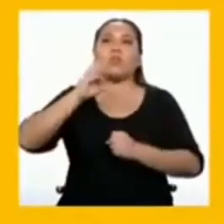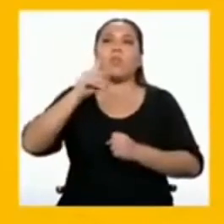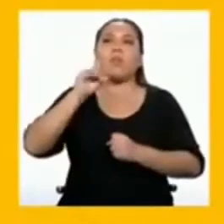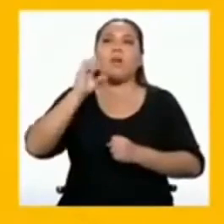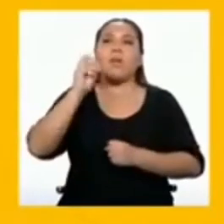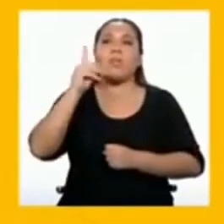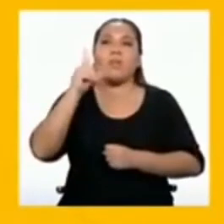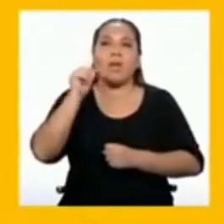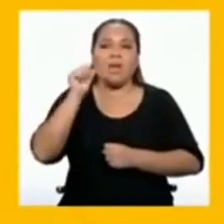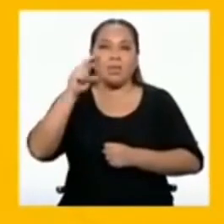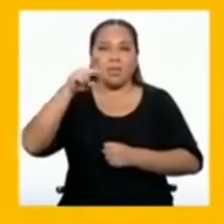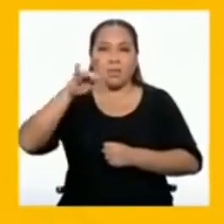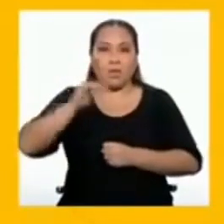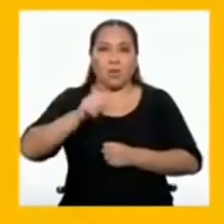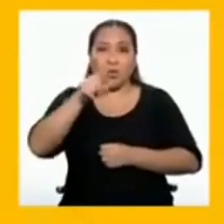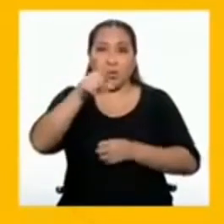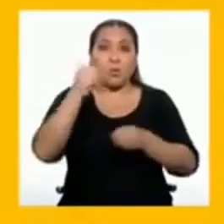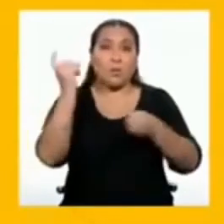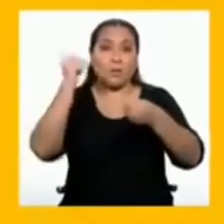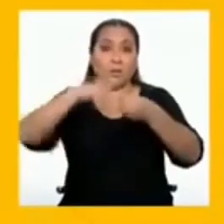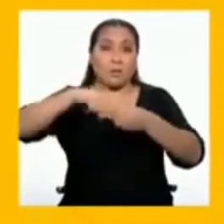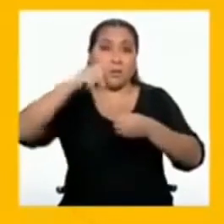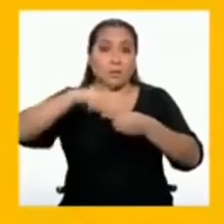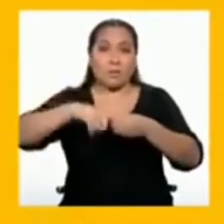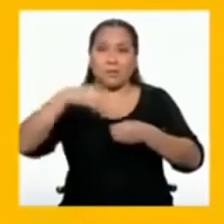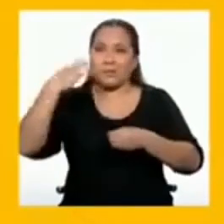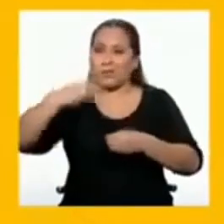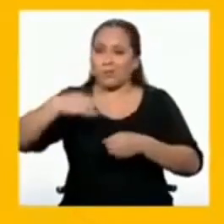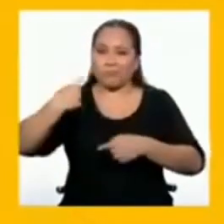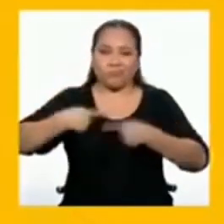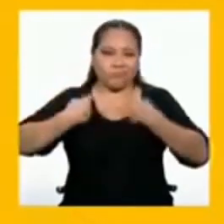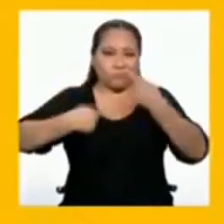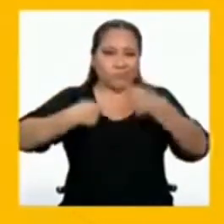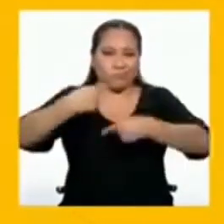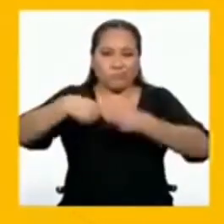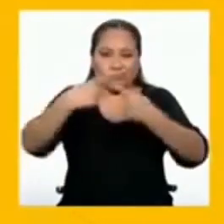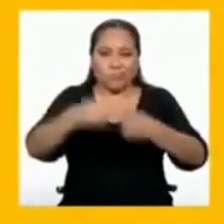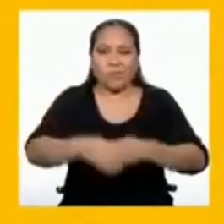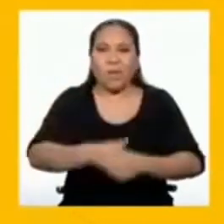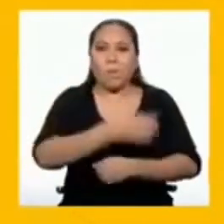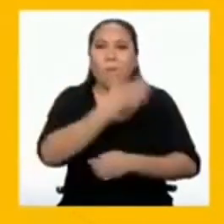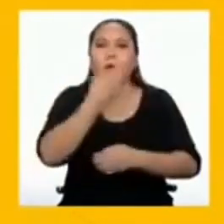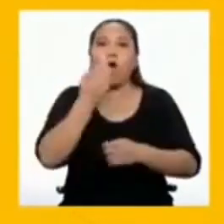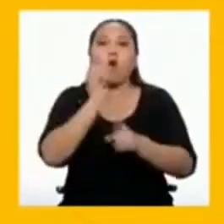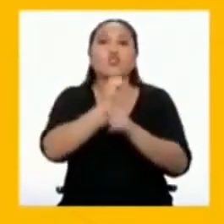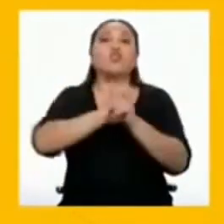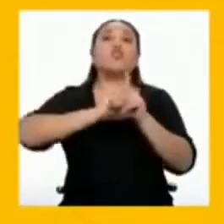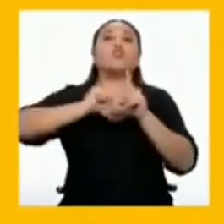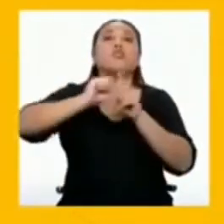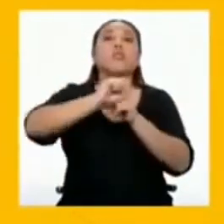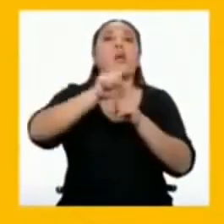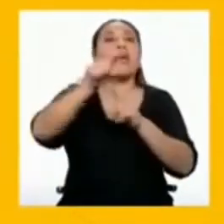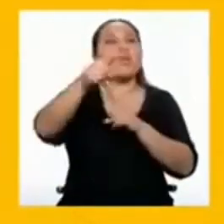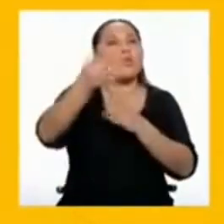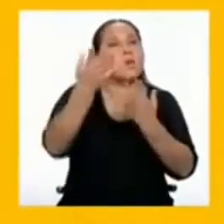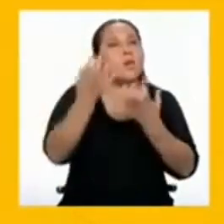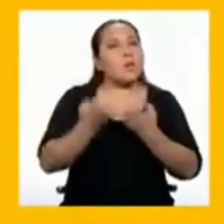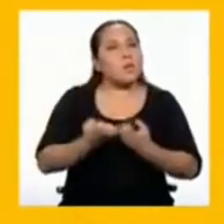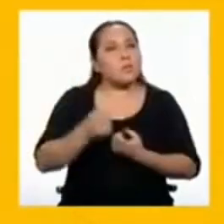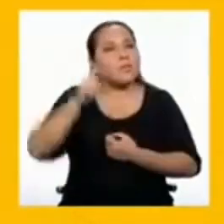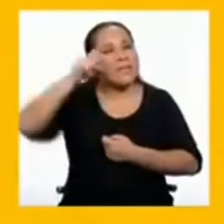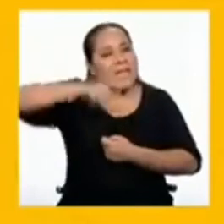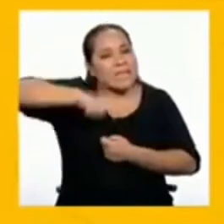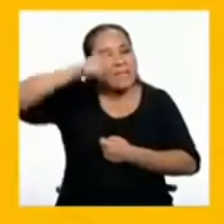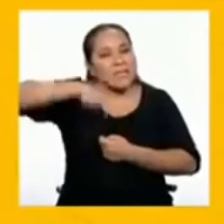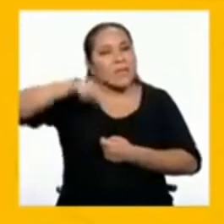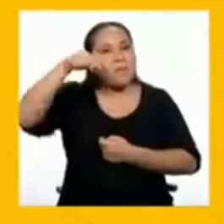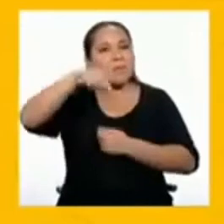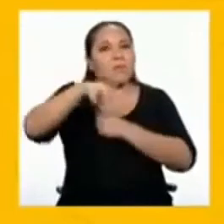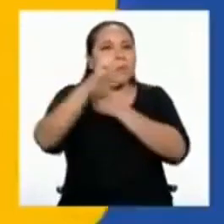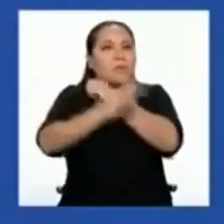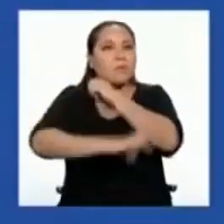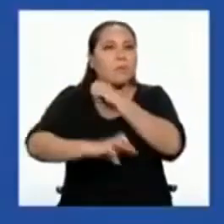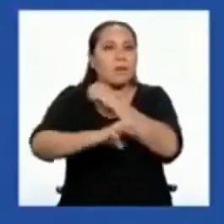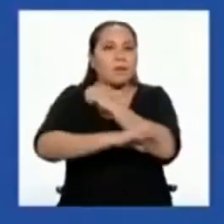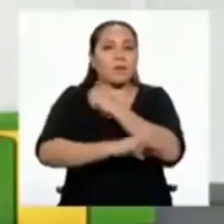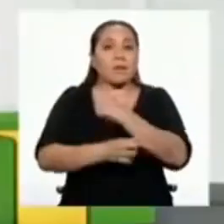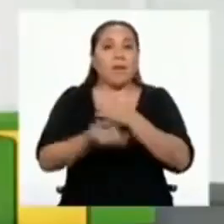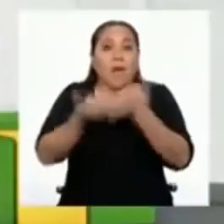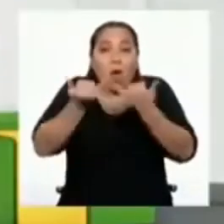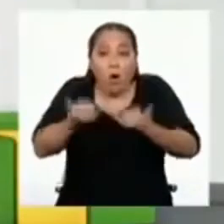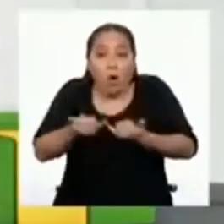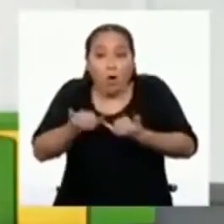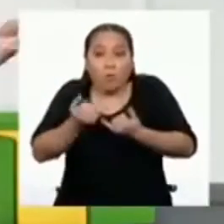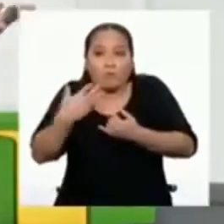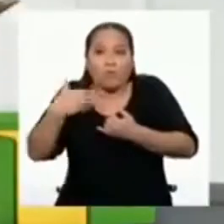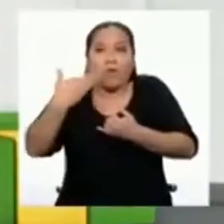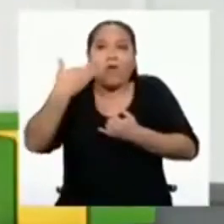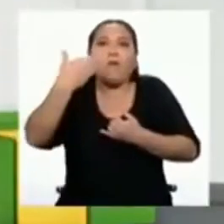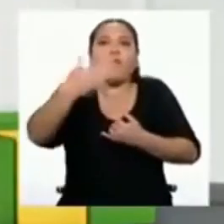ahora. Tu participación activa ayudará a formar la sociedad que queremos y necesitamos para nuestro país. Desde hoy y